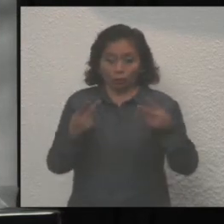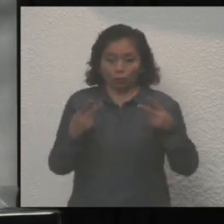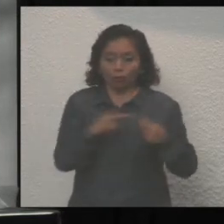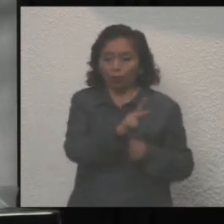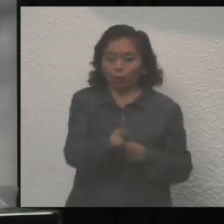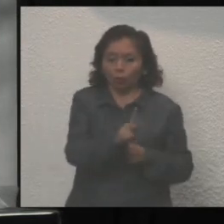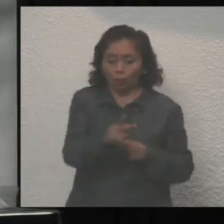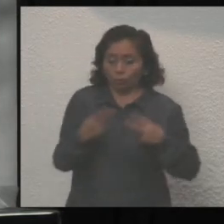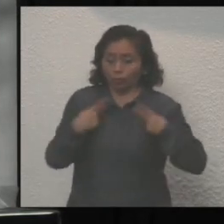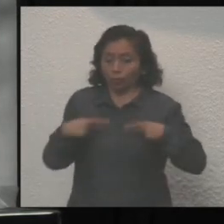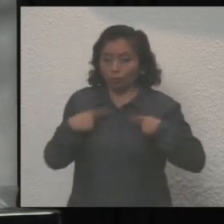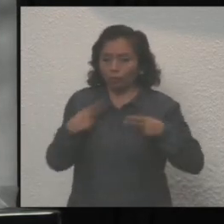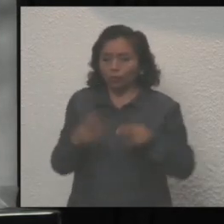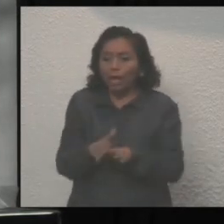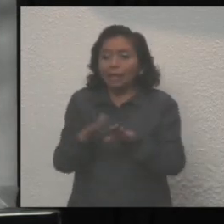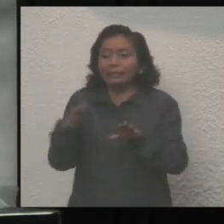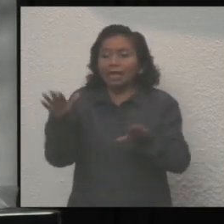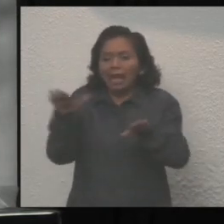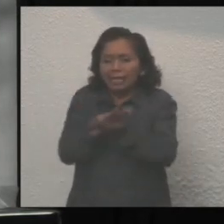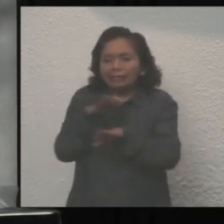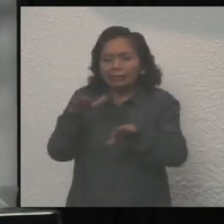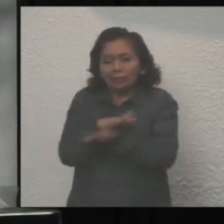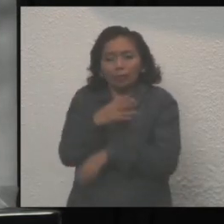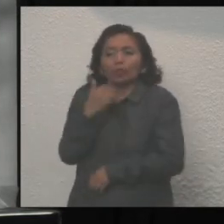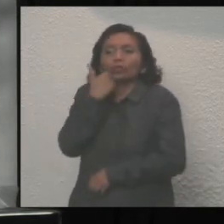el cambio que los ciudadanos desean.